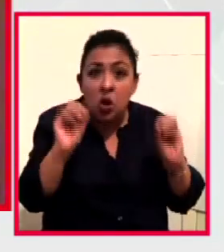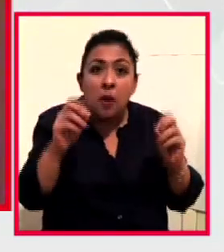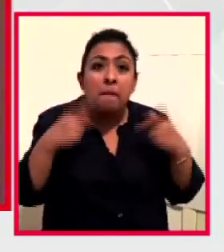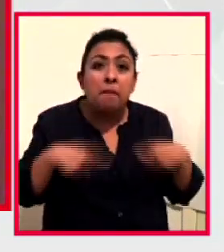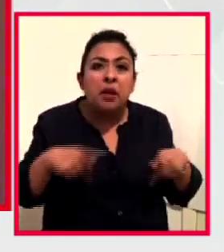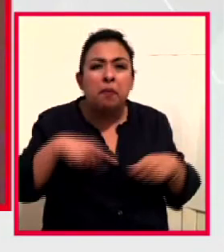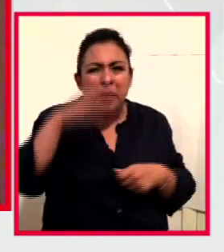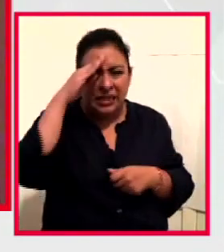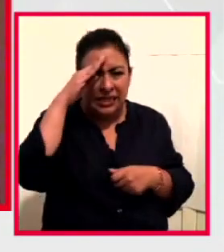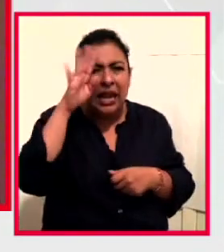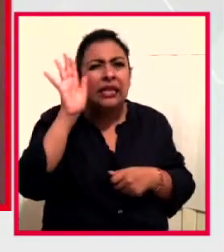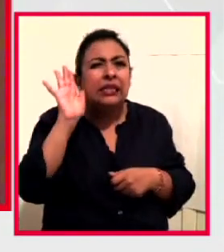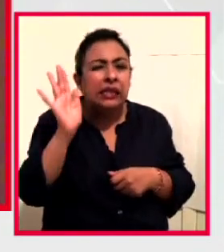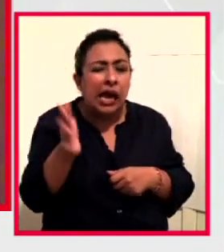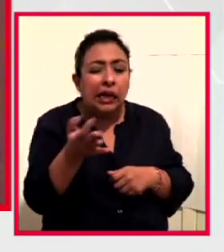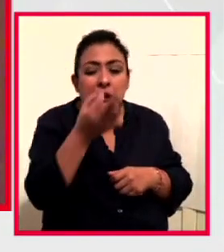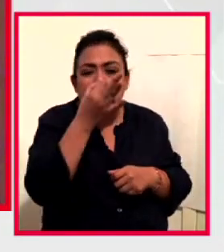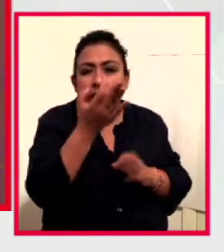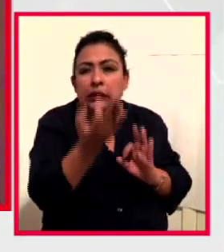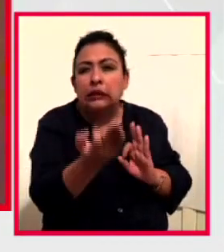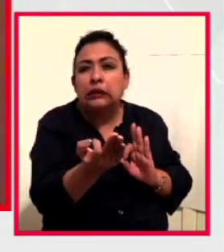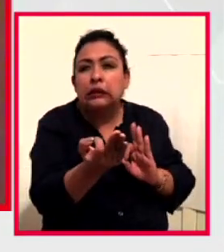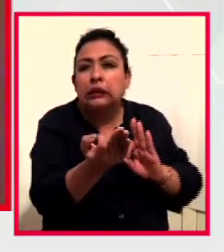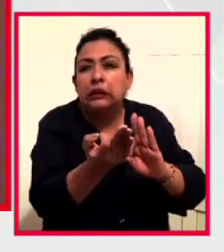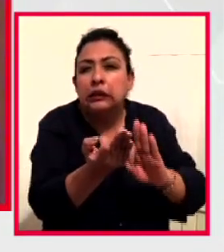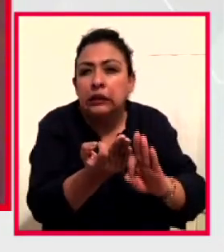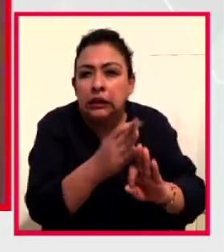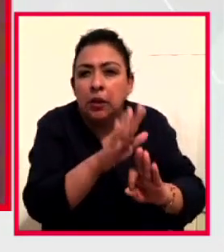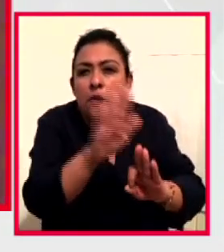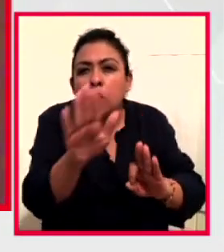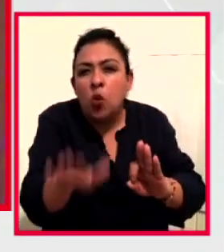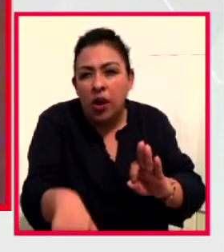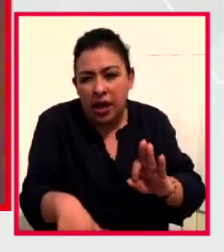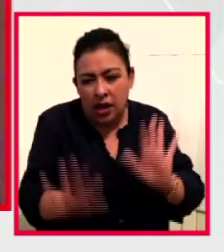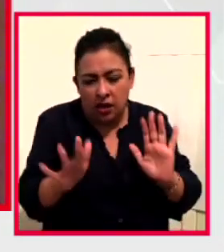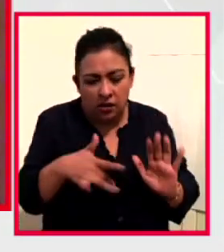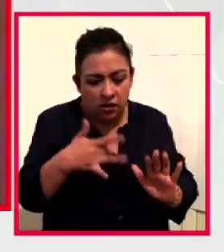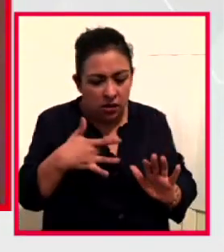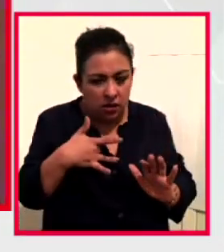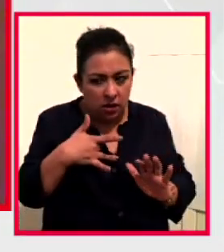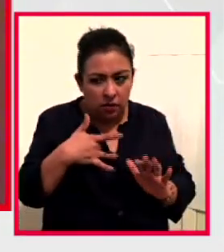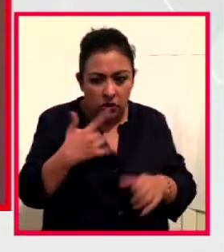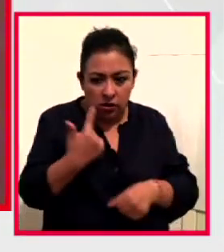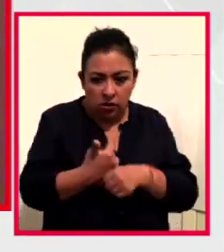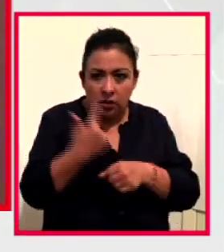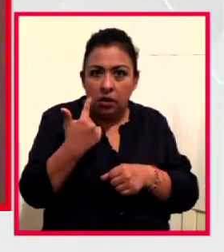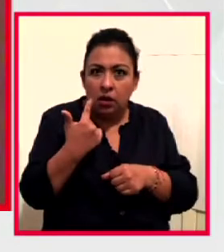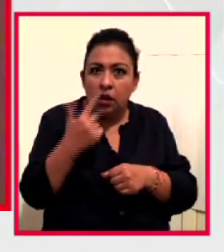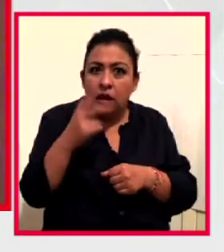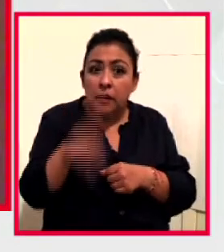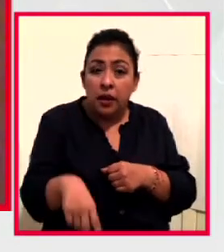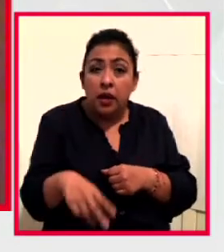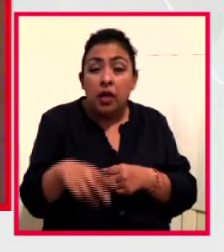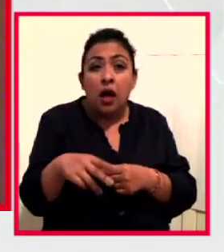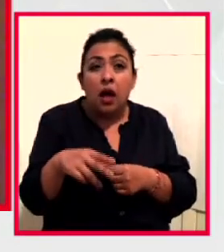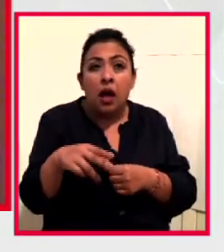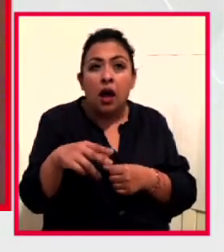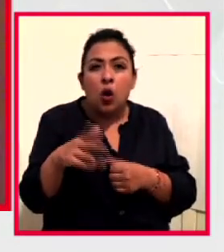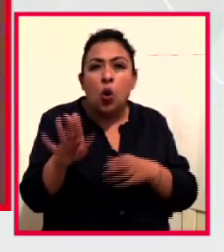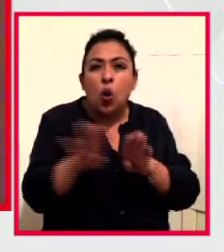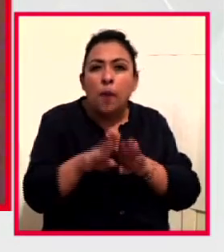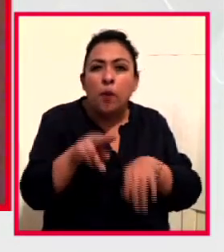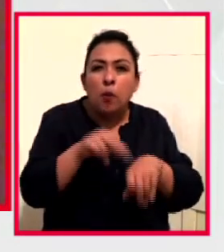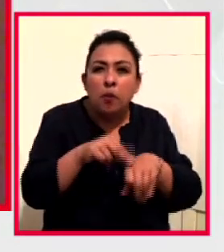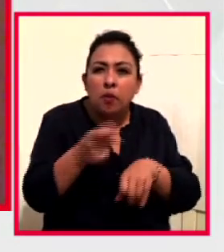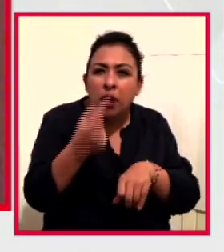ya se están acercando, y nos damos cuenta que llega un momento que la medicina tiene límites, que